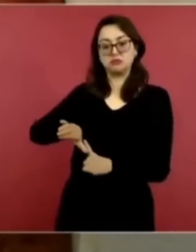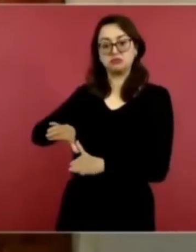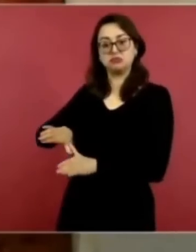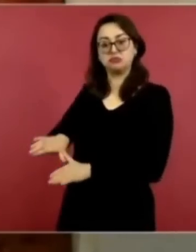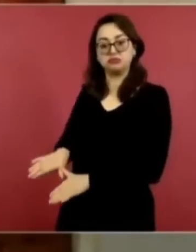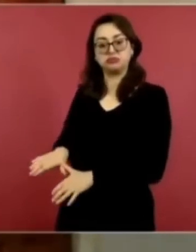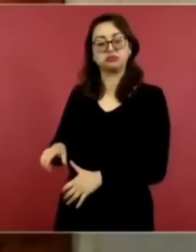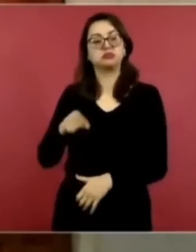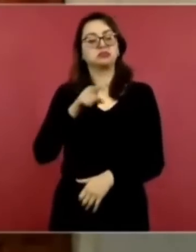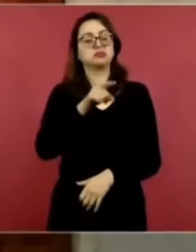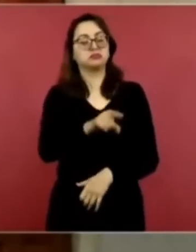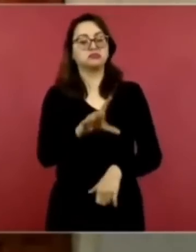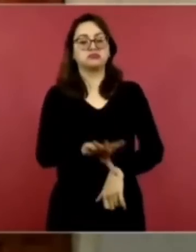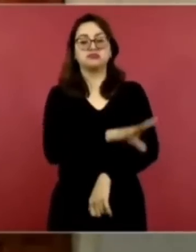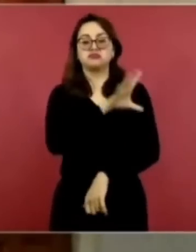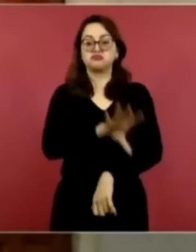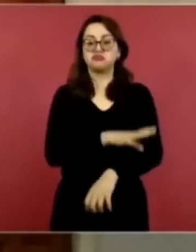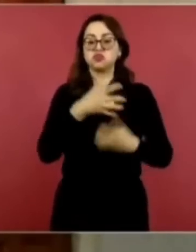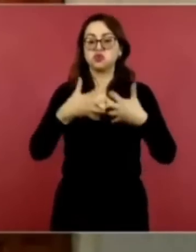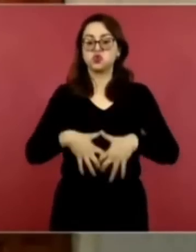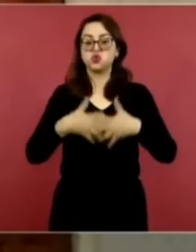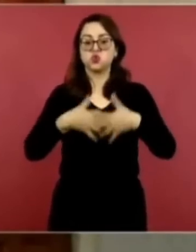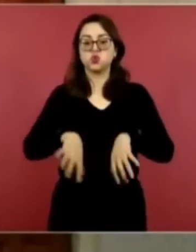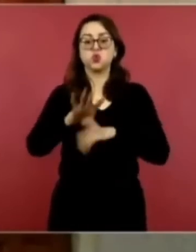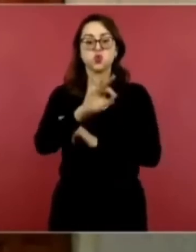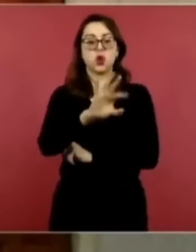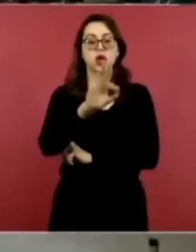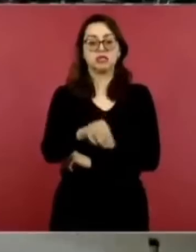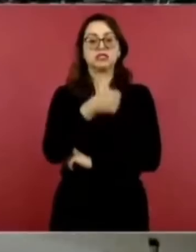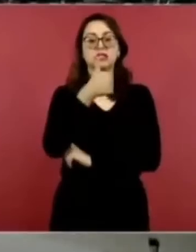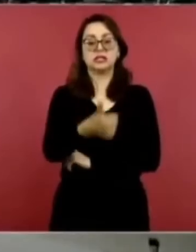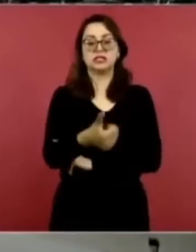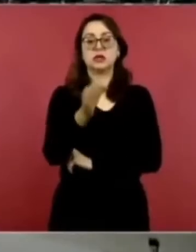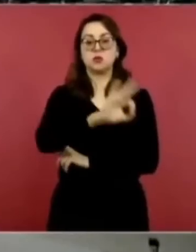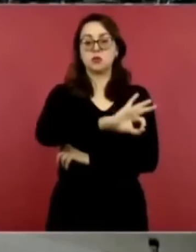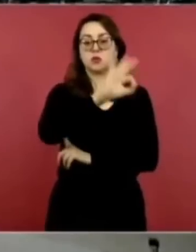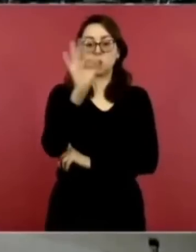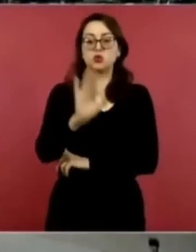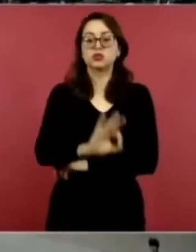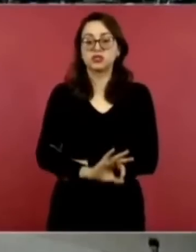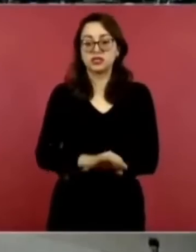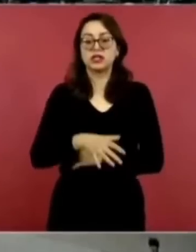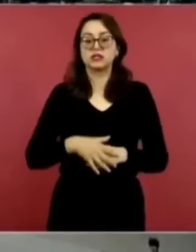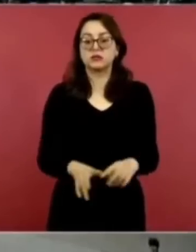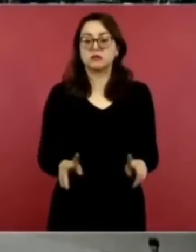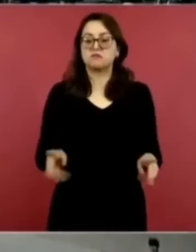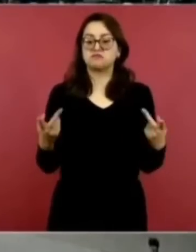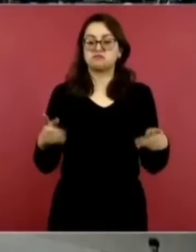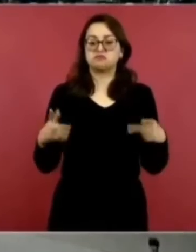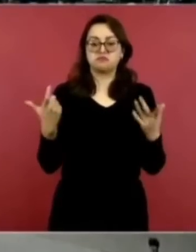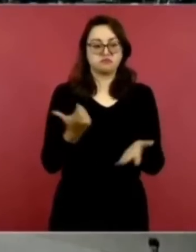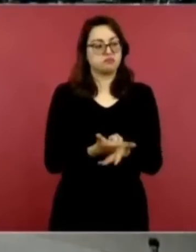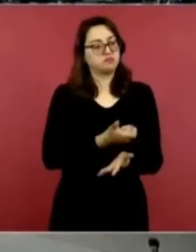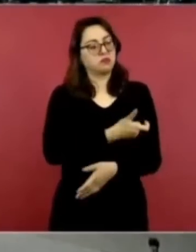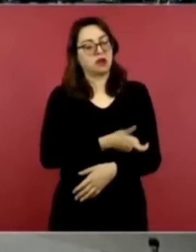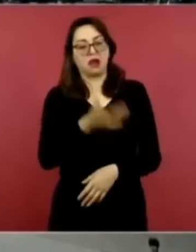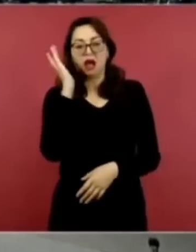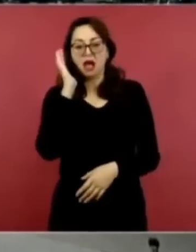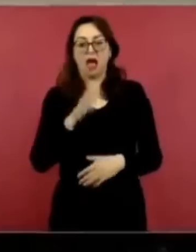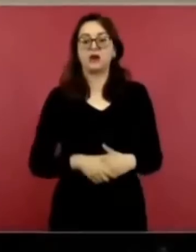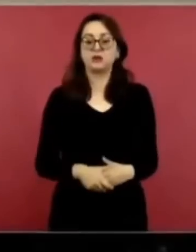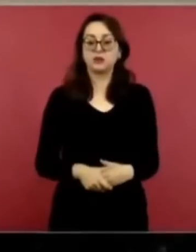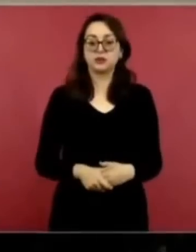particulares el 46% de la energía eléctrica que se consume en el país a precios elevadísimos. O sea,